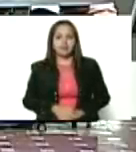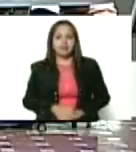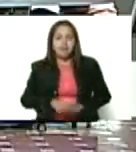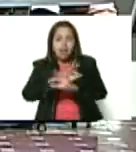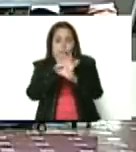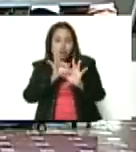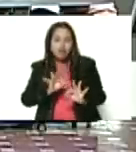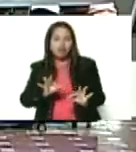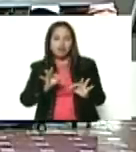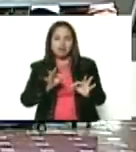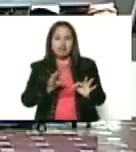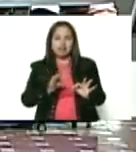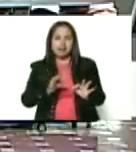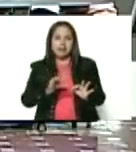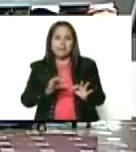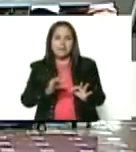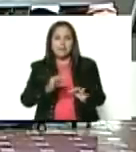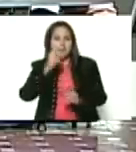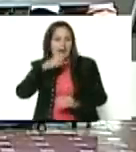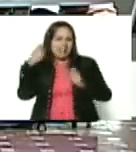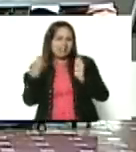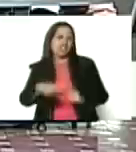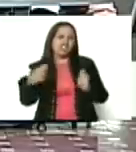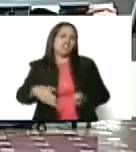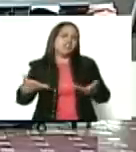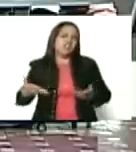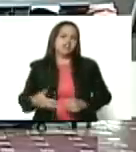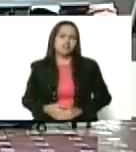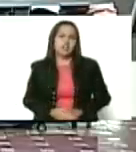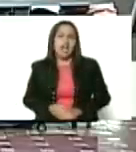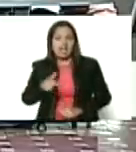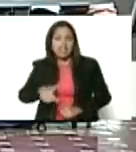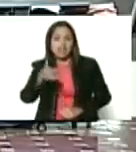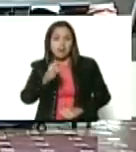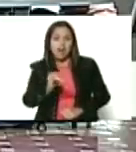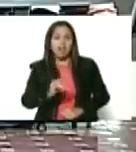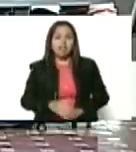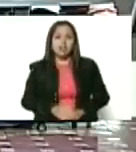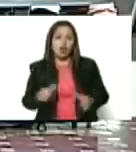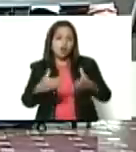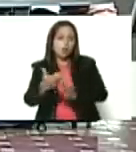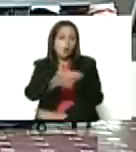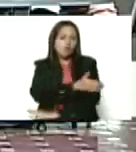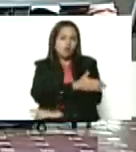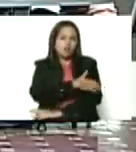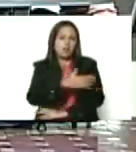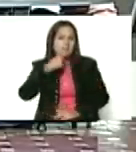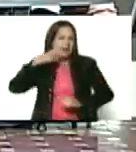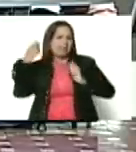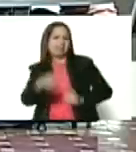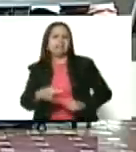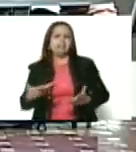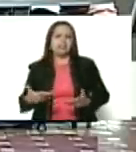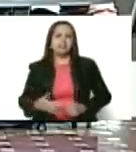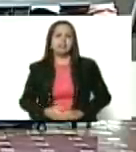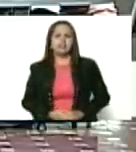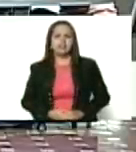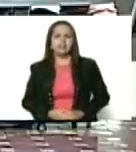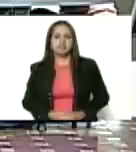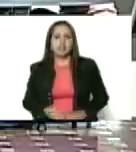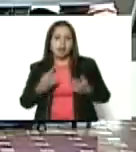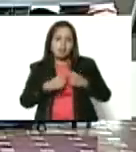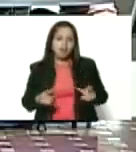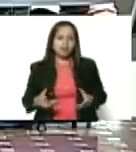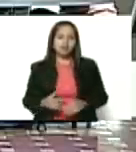y machista. Aquí en Venezuela también es una derecha misógina y machista. Pero hay otros que tratan